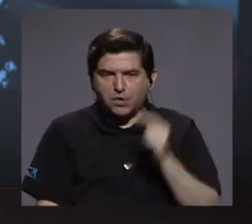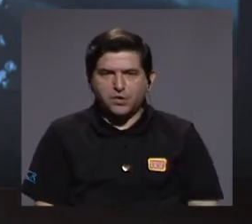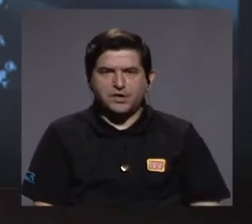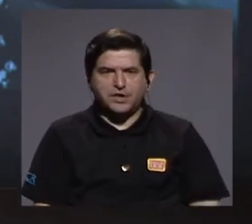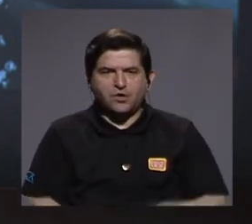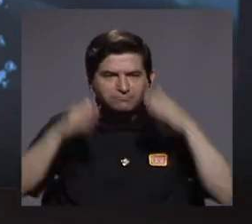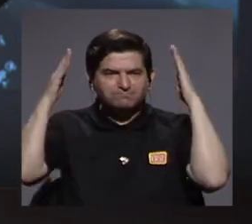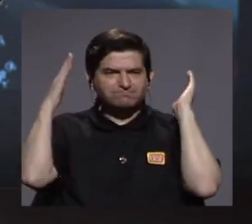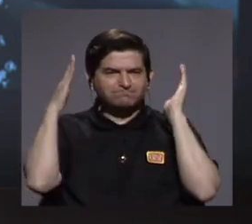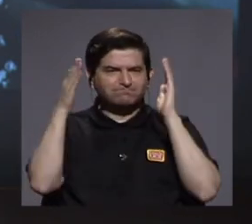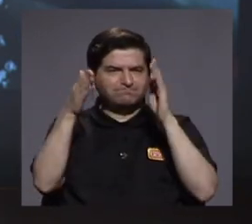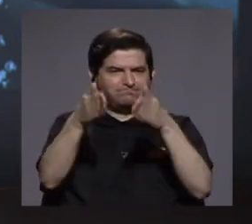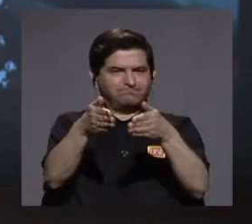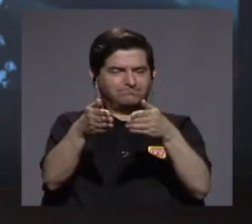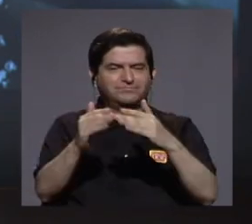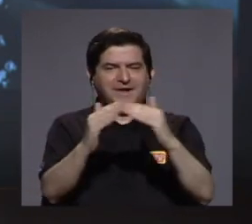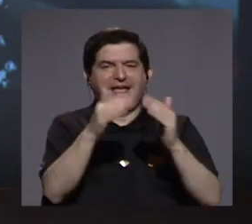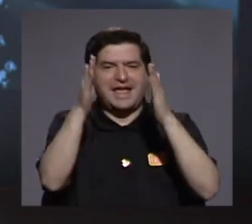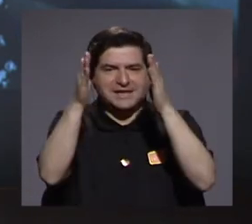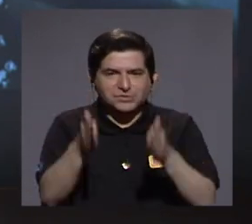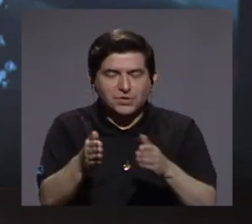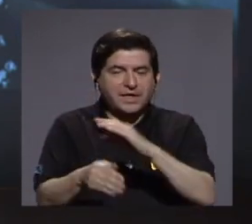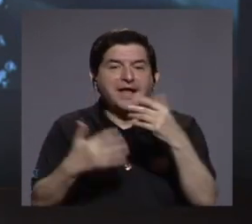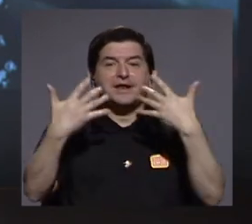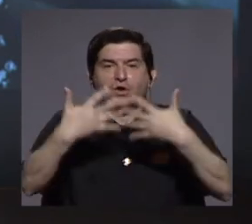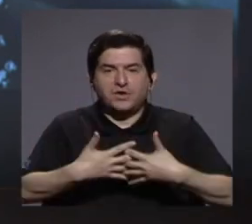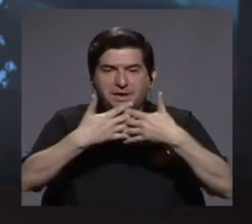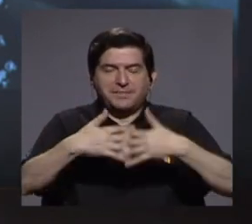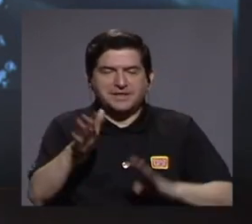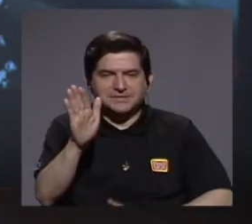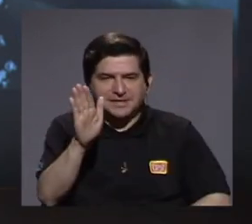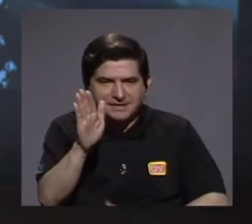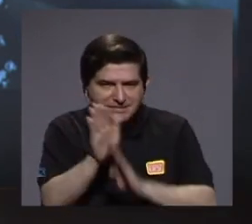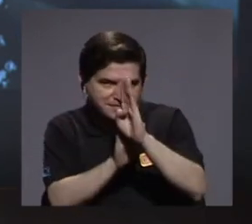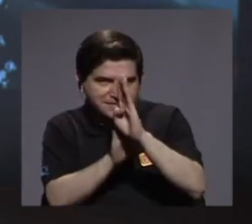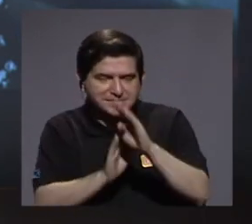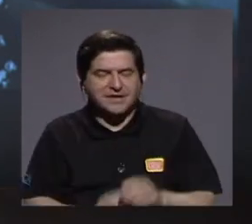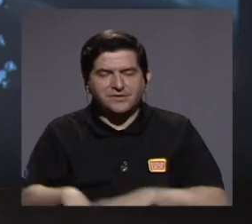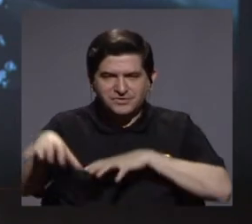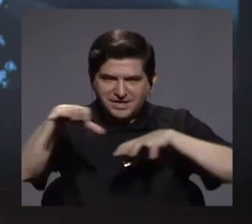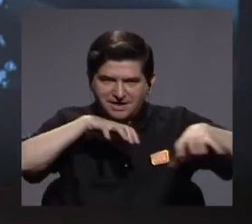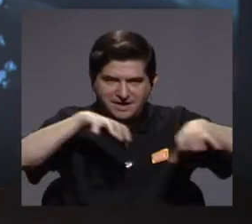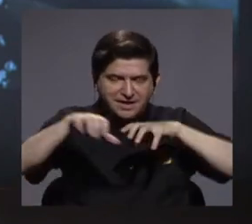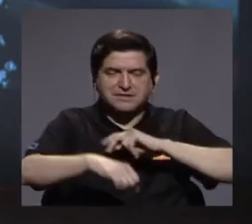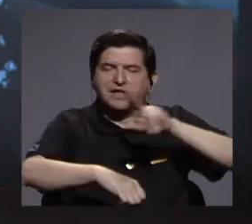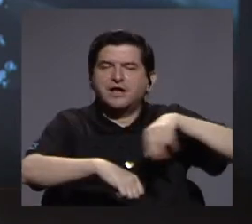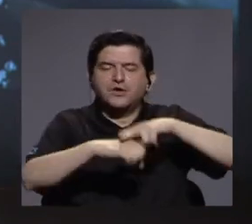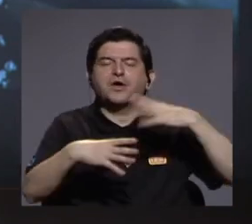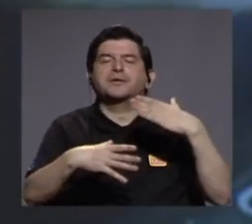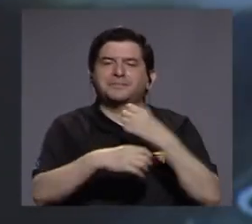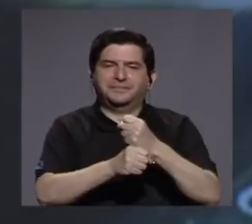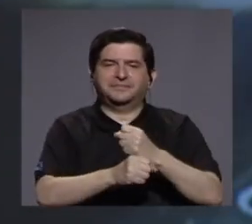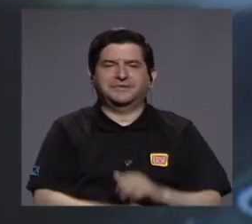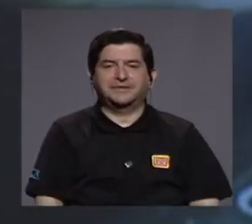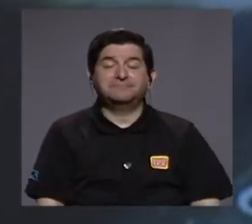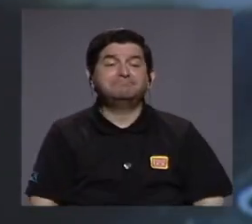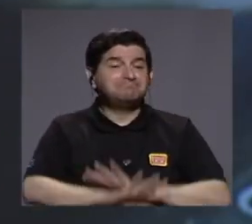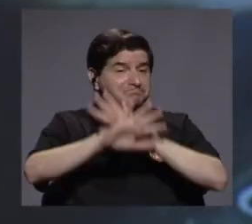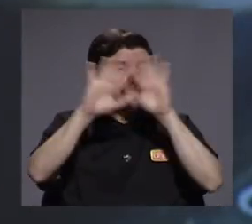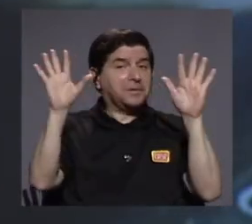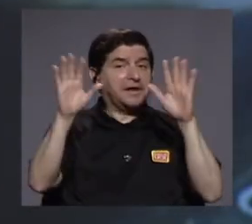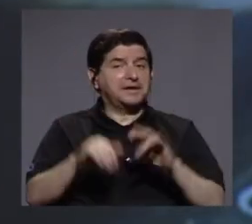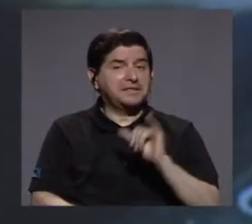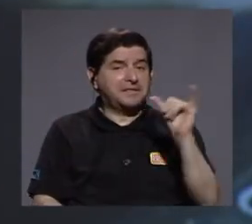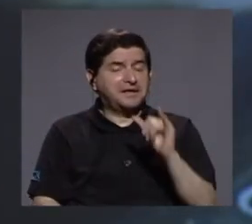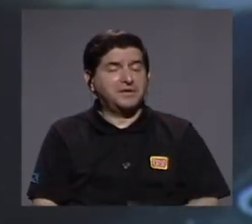más enfocados en el ciudadano y las empresas para el desarrollo de las actividades que normalmente llevamos. Y claramente pues